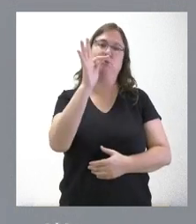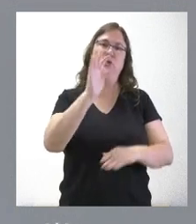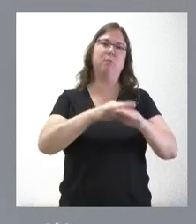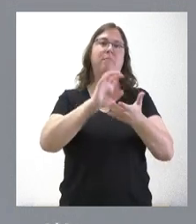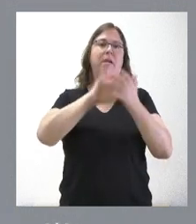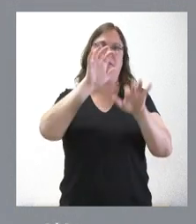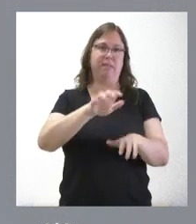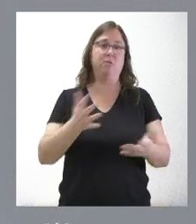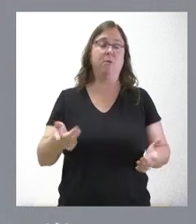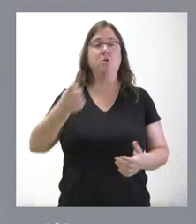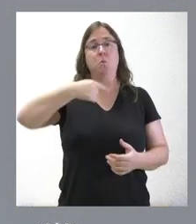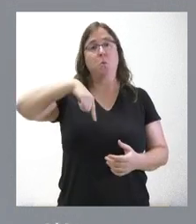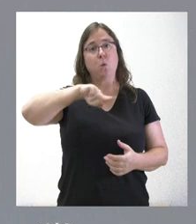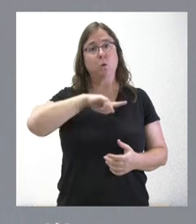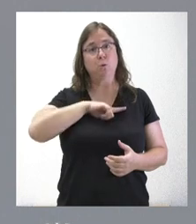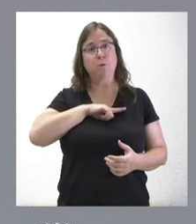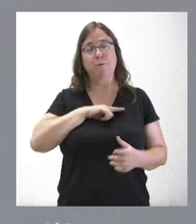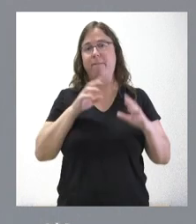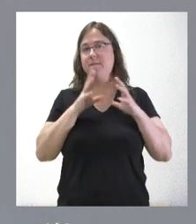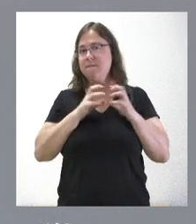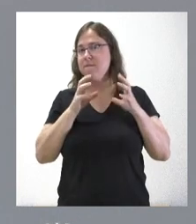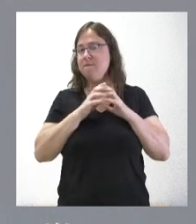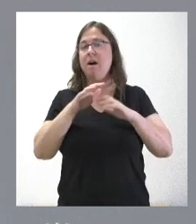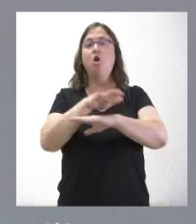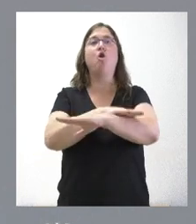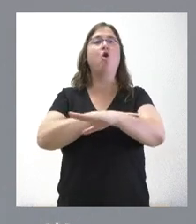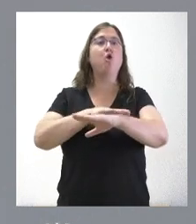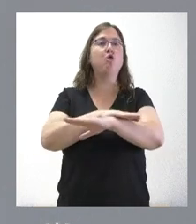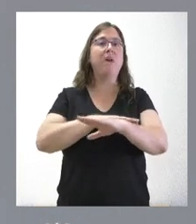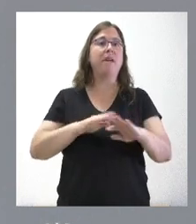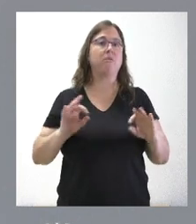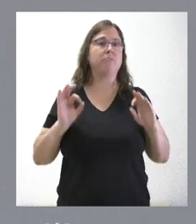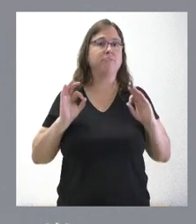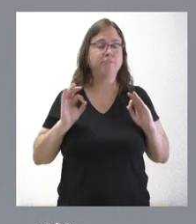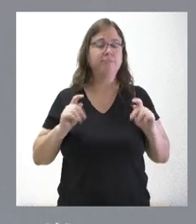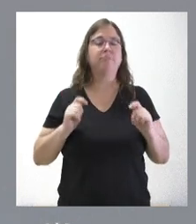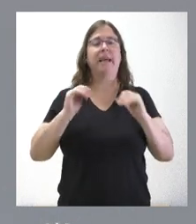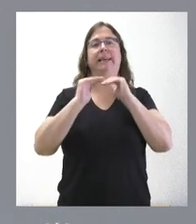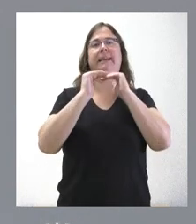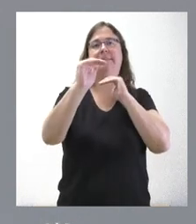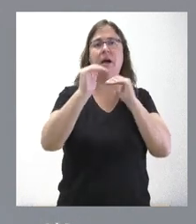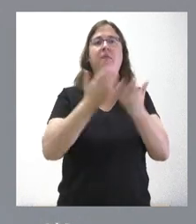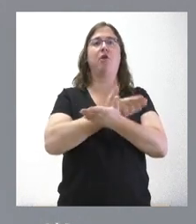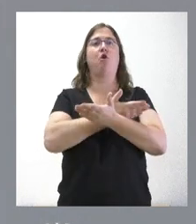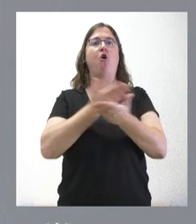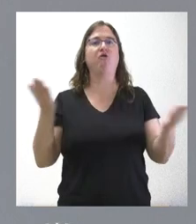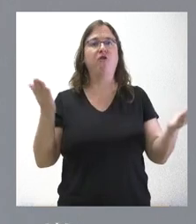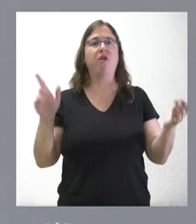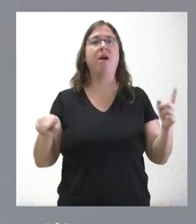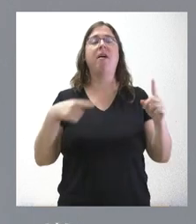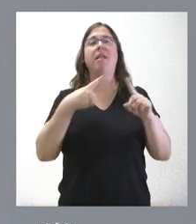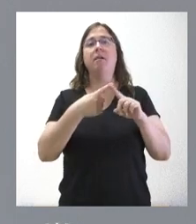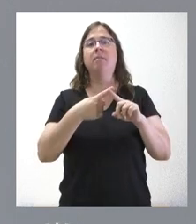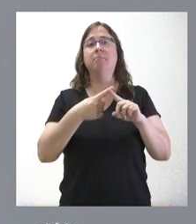y León. Y, por tanto, nosotros estamos deseando que un Gobierno que genere estabilidad, confianza, que trate con igualdad